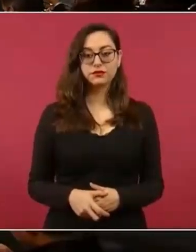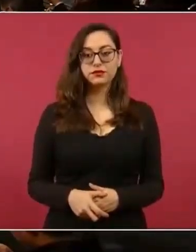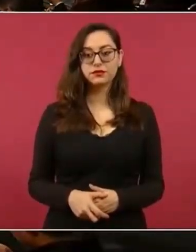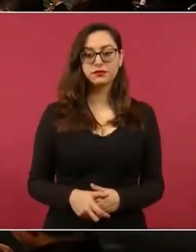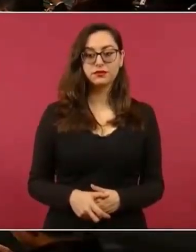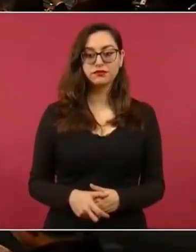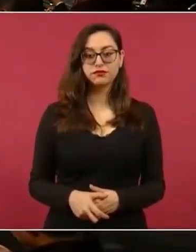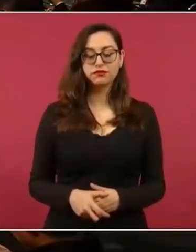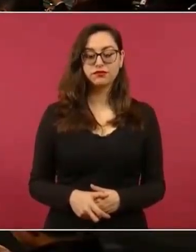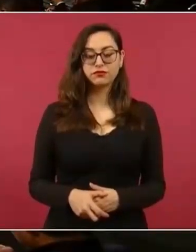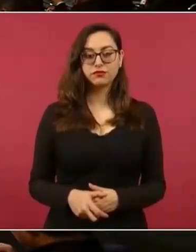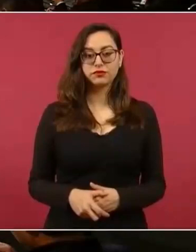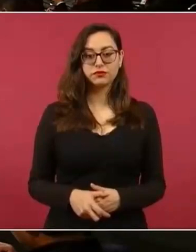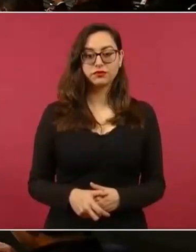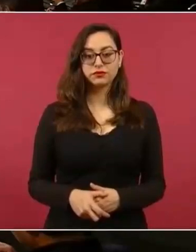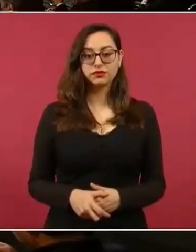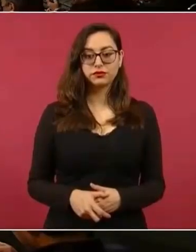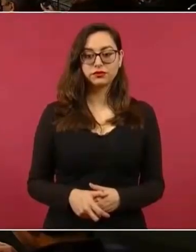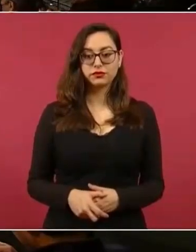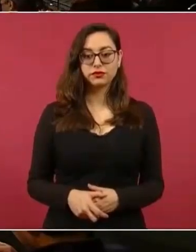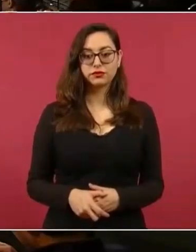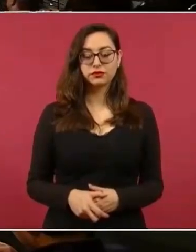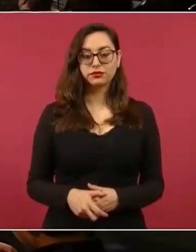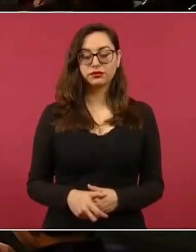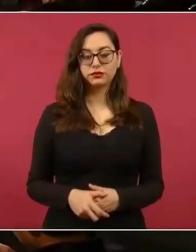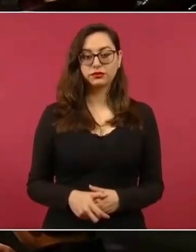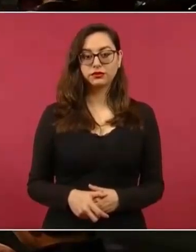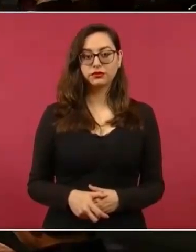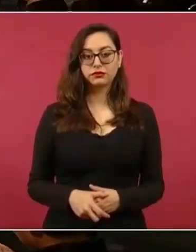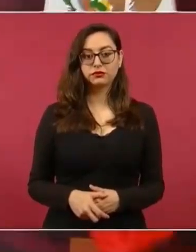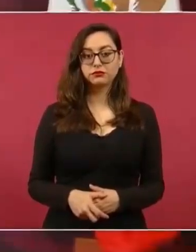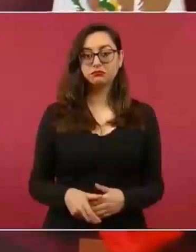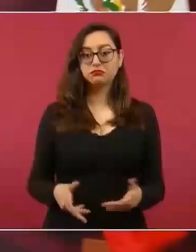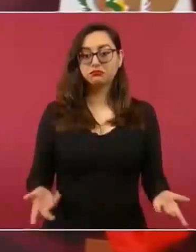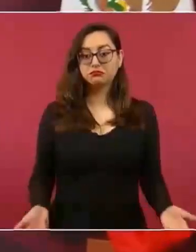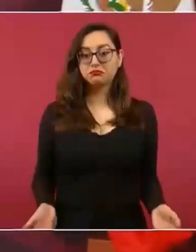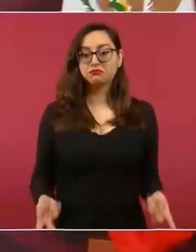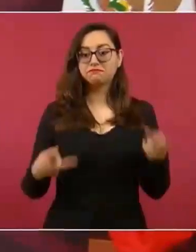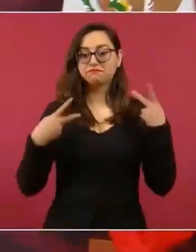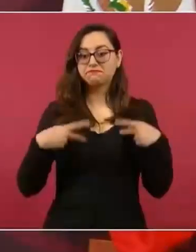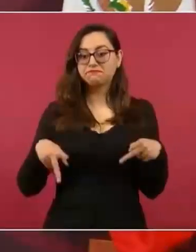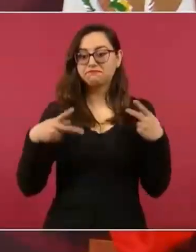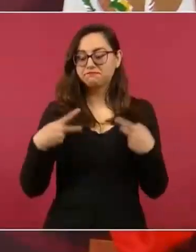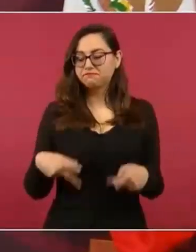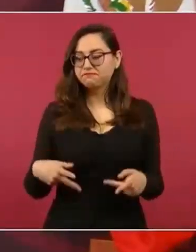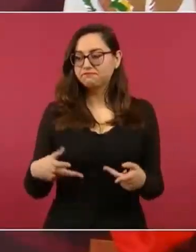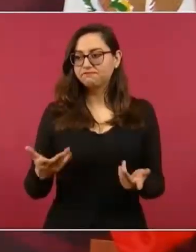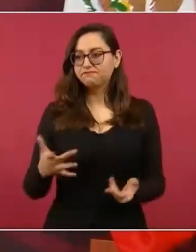los que se van por necesidad a buscarse la vida